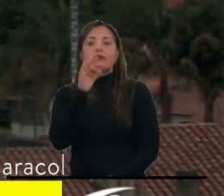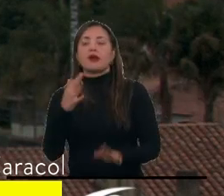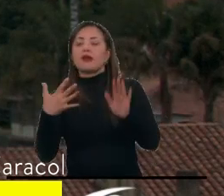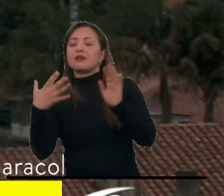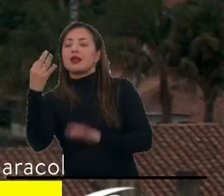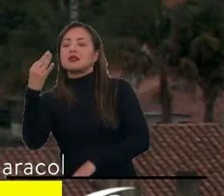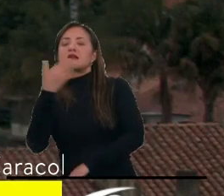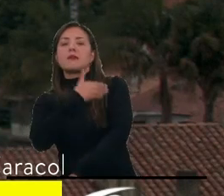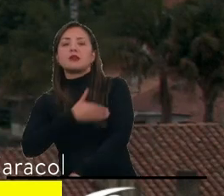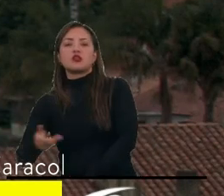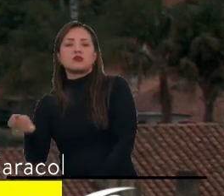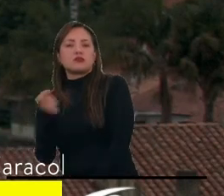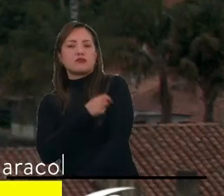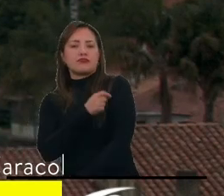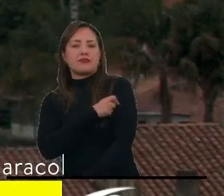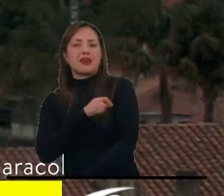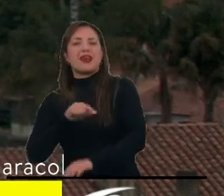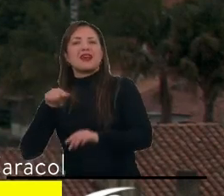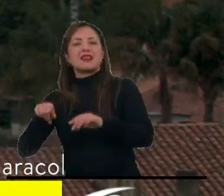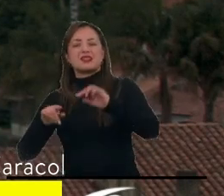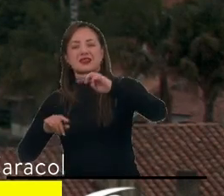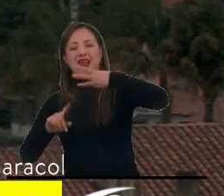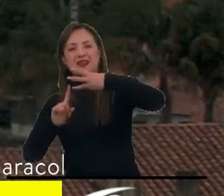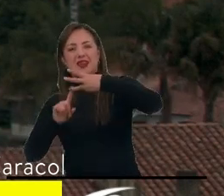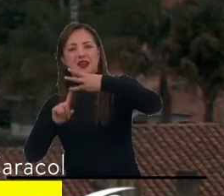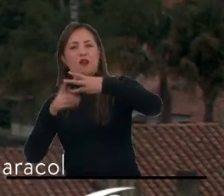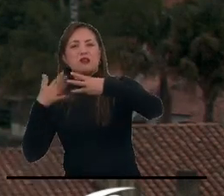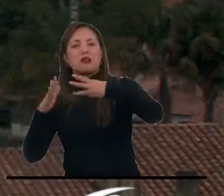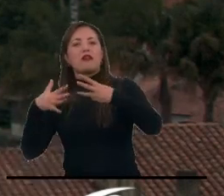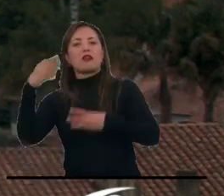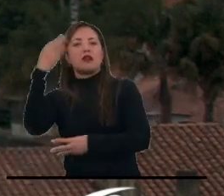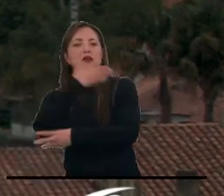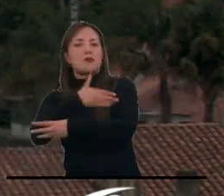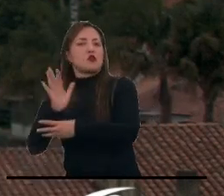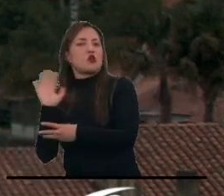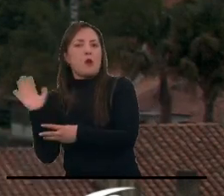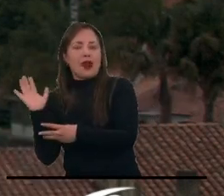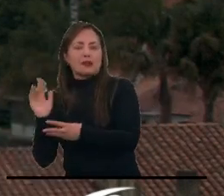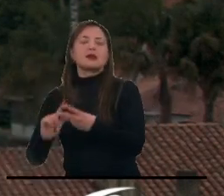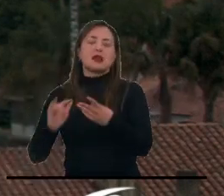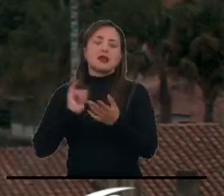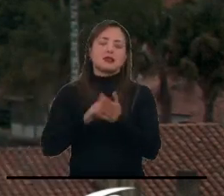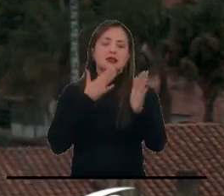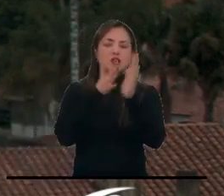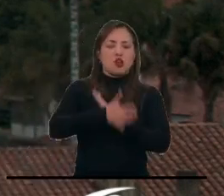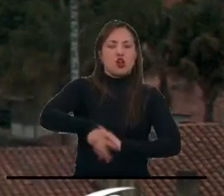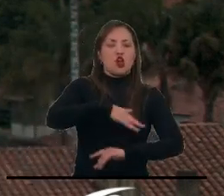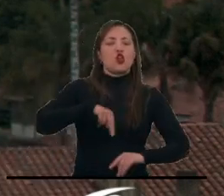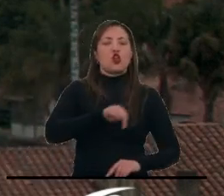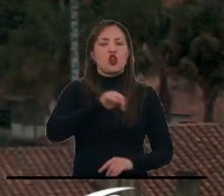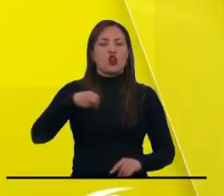millones se han aplicado esa primera dosis de refuerzo. Información desde el norte de Bogotá, Nicole Butrago, Noticias Caracol.